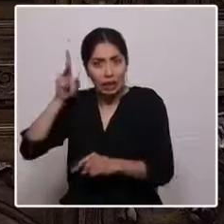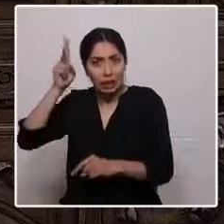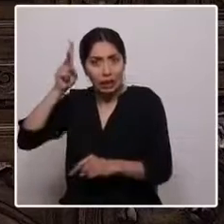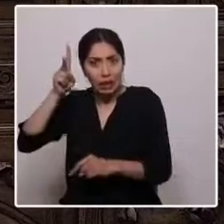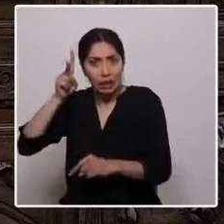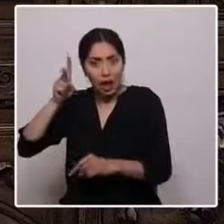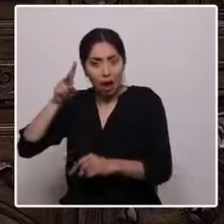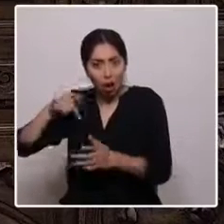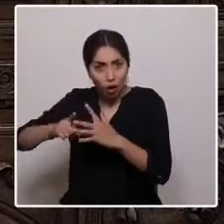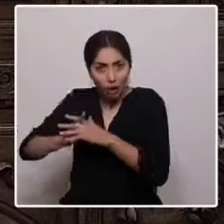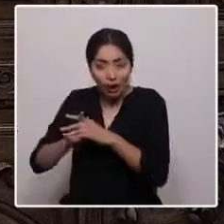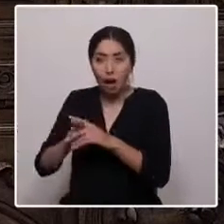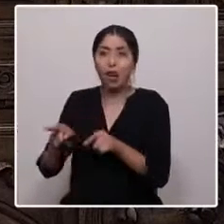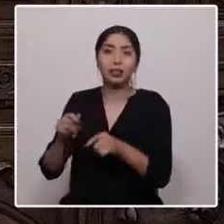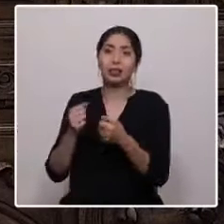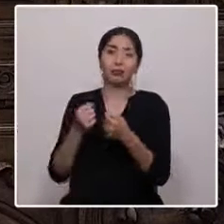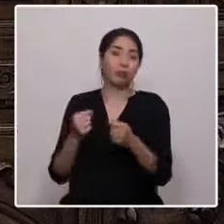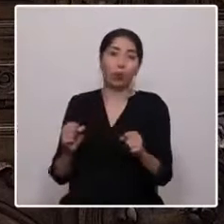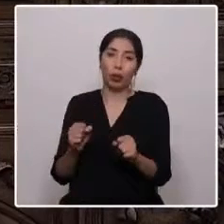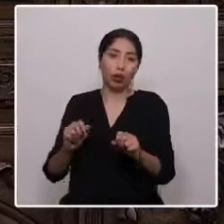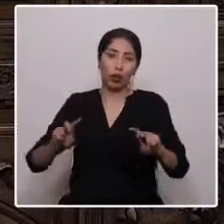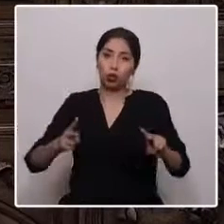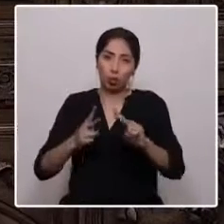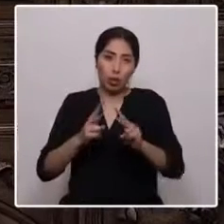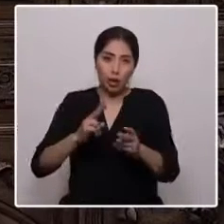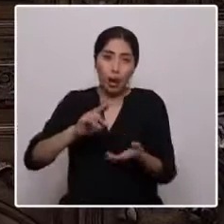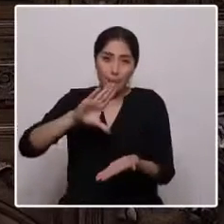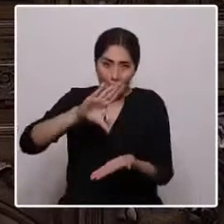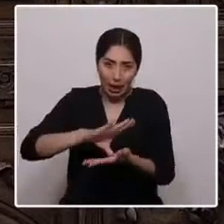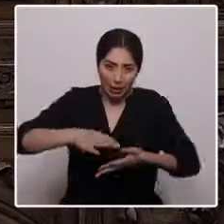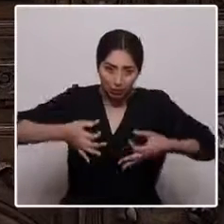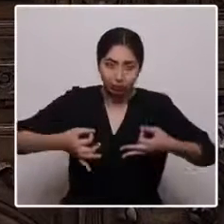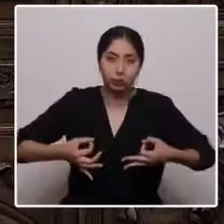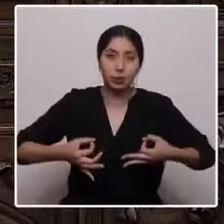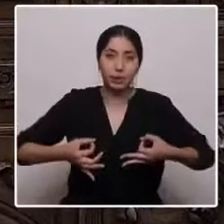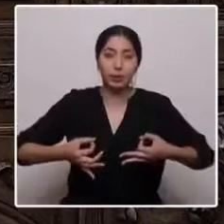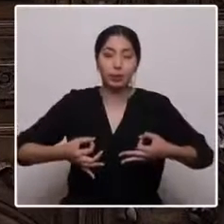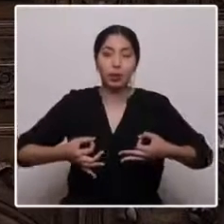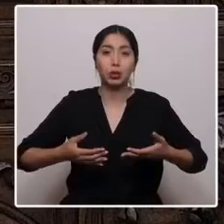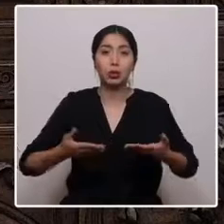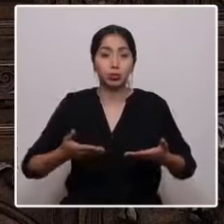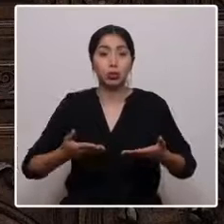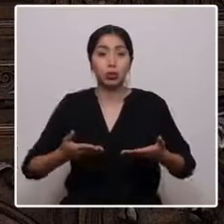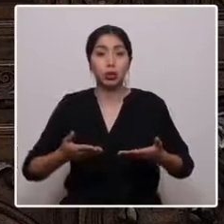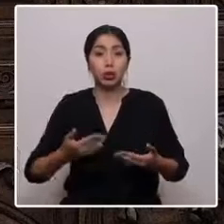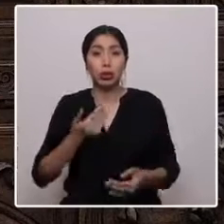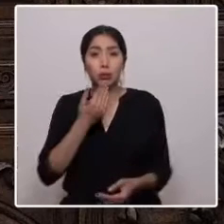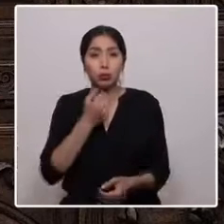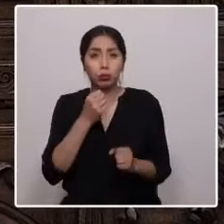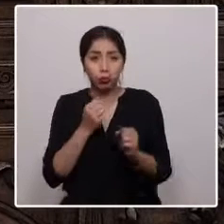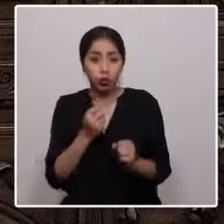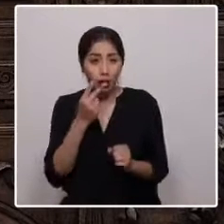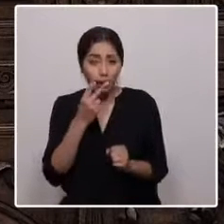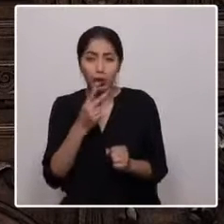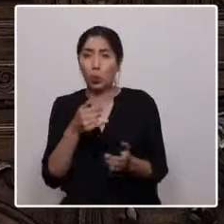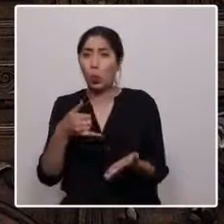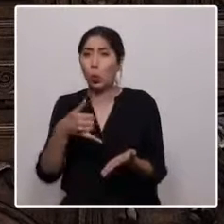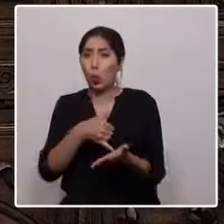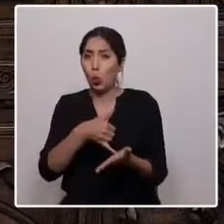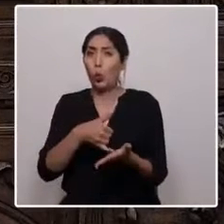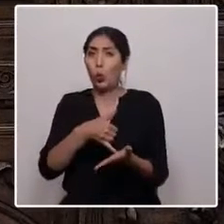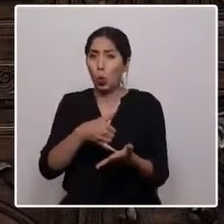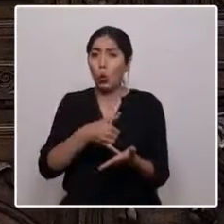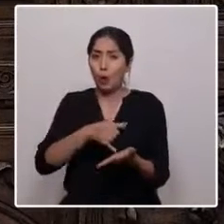verdadera identidad como país. Creciendo con ellos, pude percibir las graves falencias que tenemos como país en temas como salud,